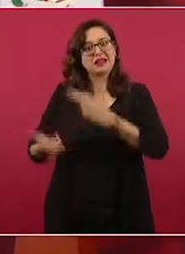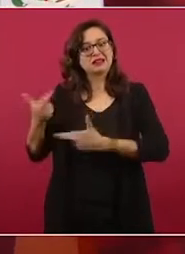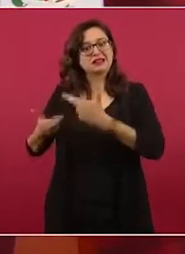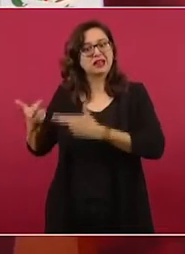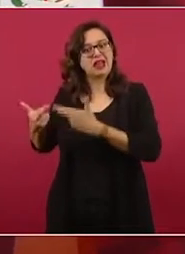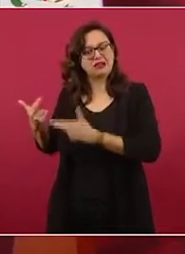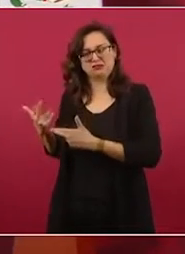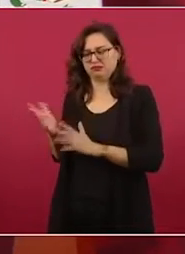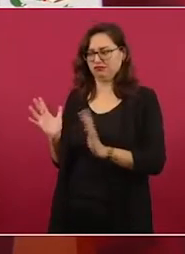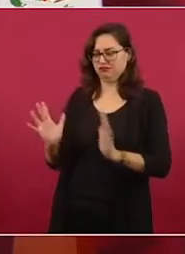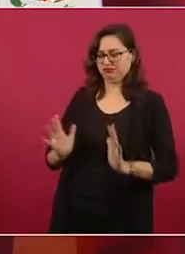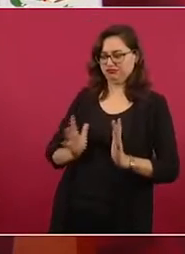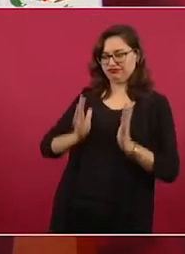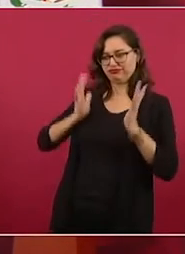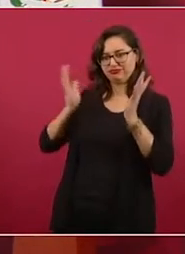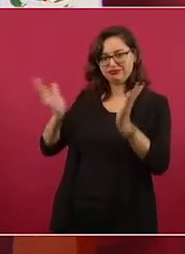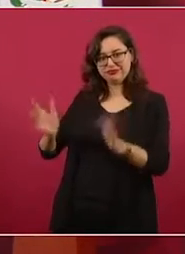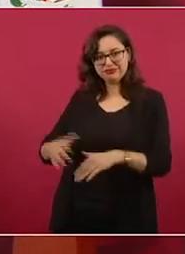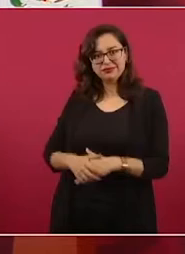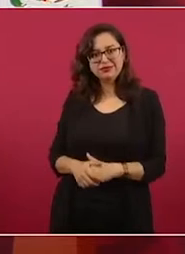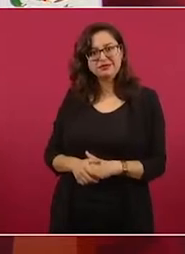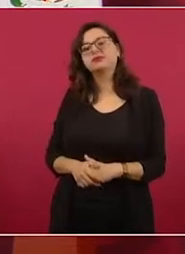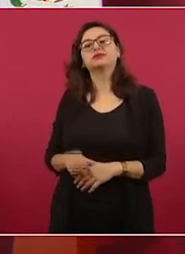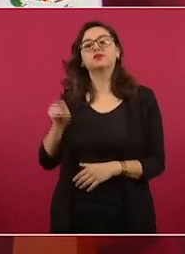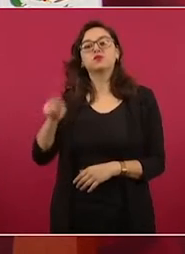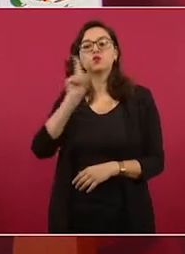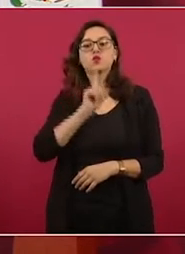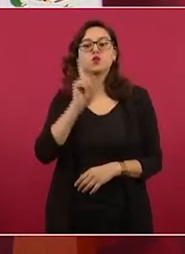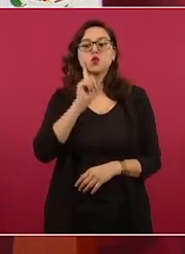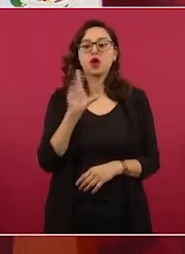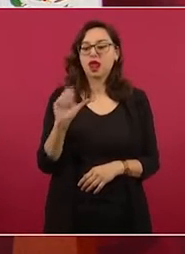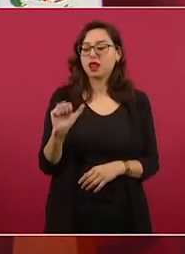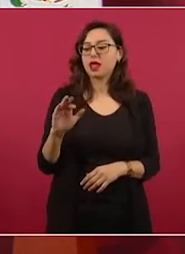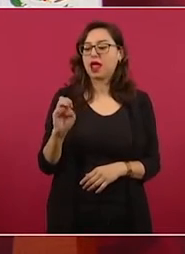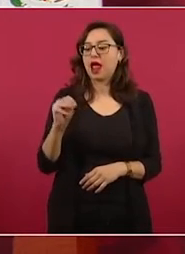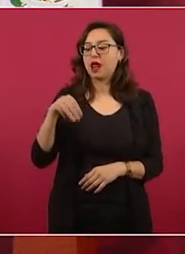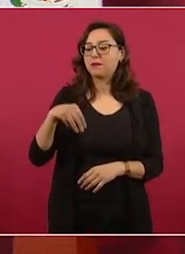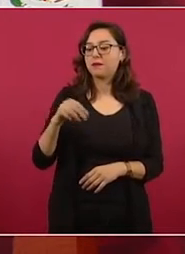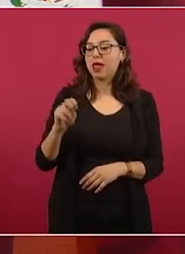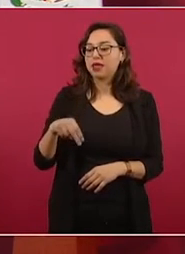estoy recordando de que Carmen Aristegui se formó